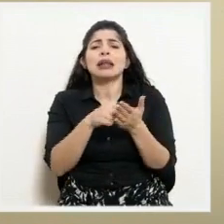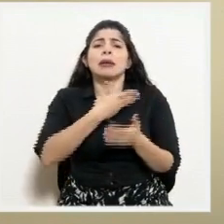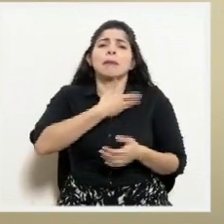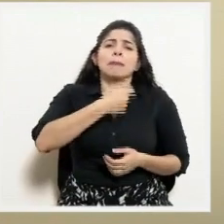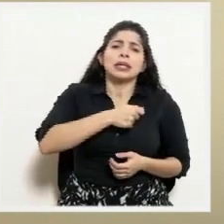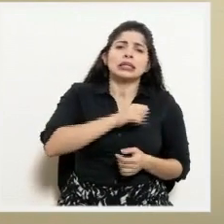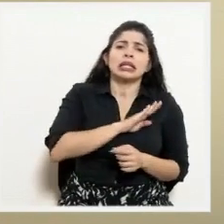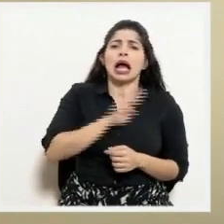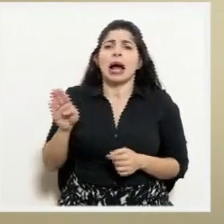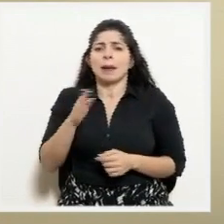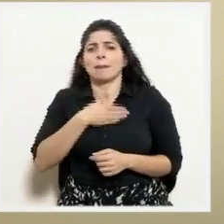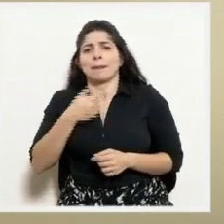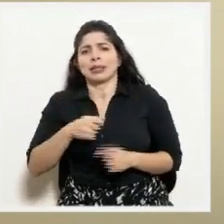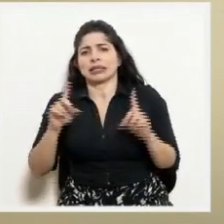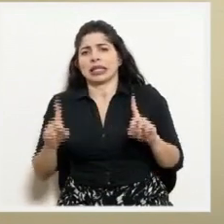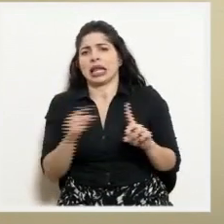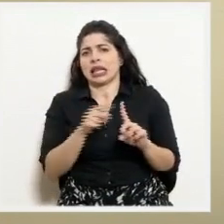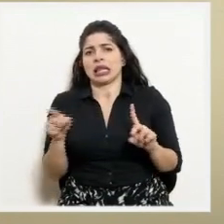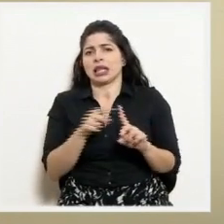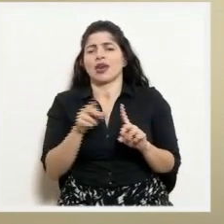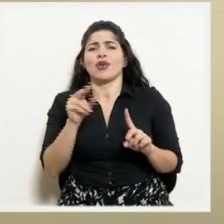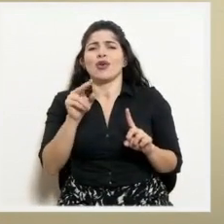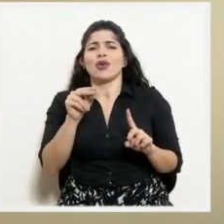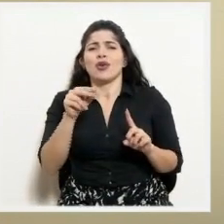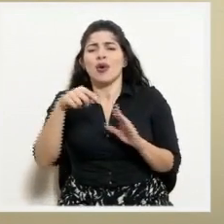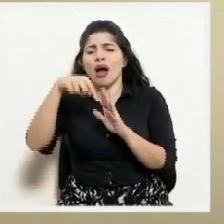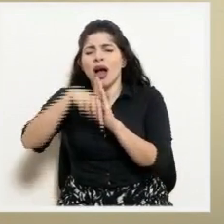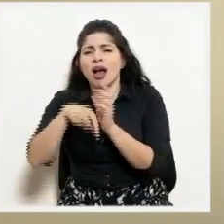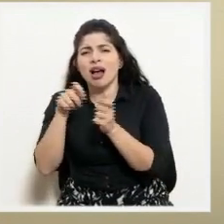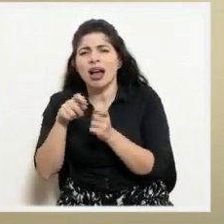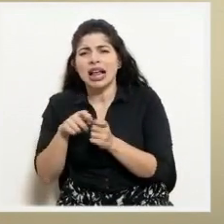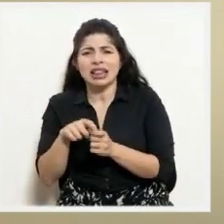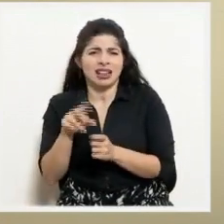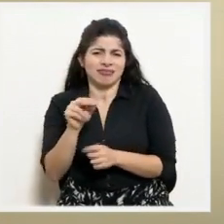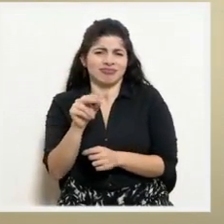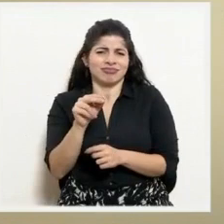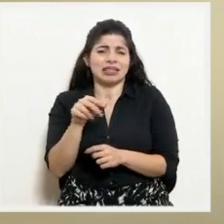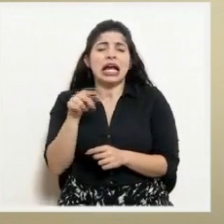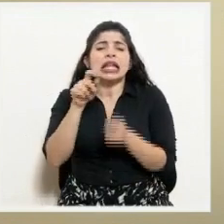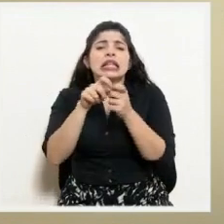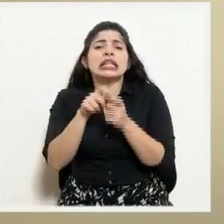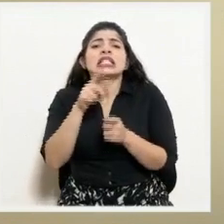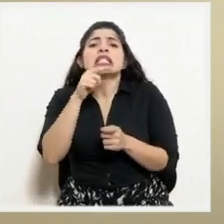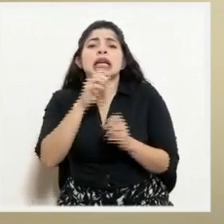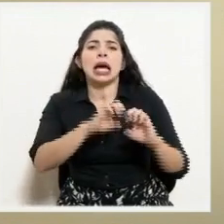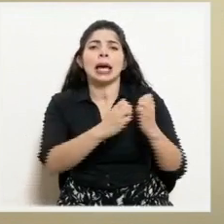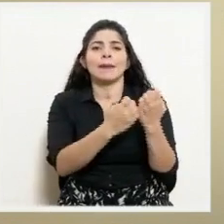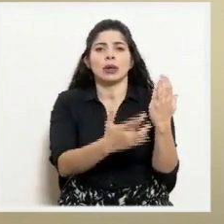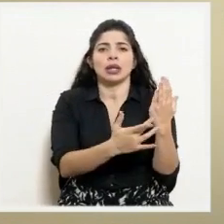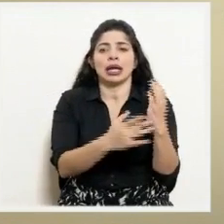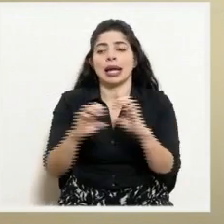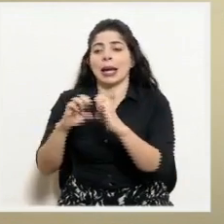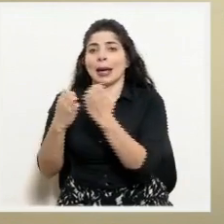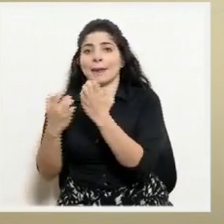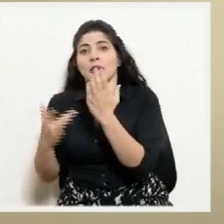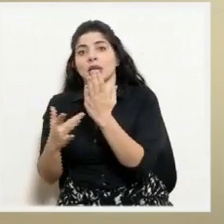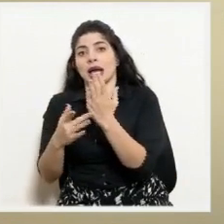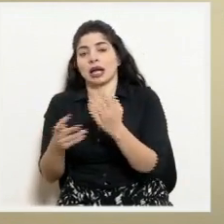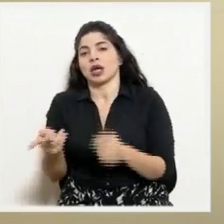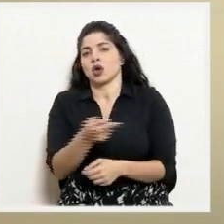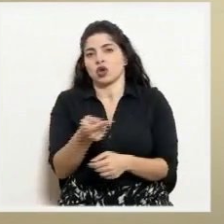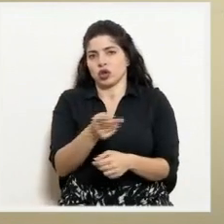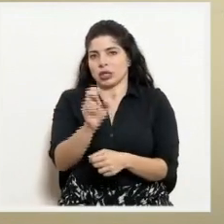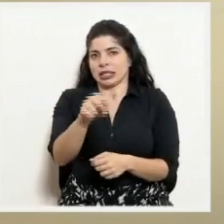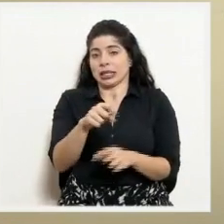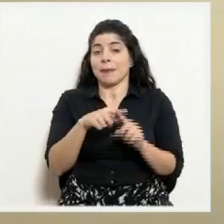presidentes, no entra a ese tipo de detalles. Esos detalles los tienen que trabajar los equipos técnicos. De hecho, en la